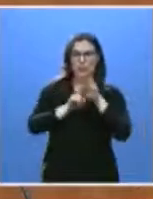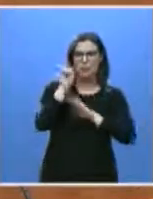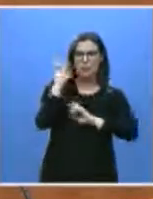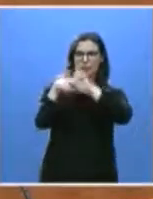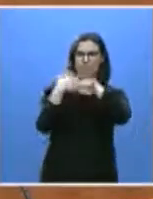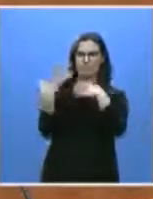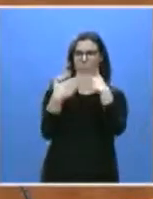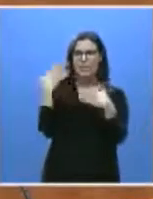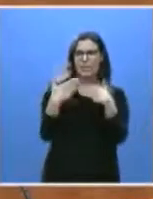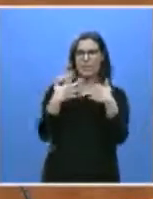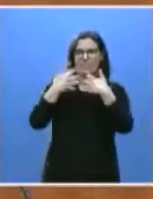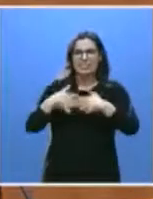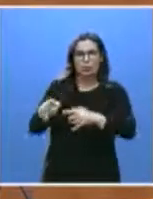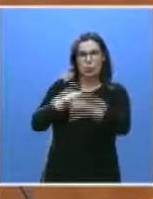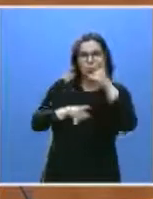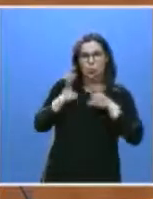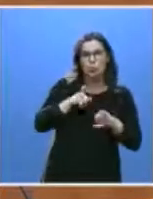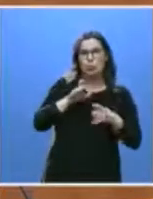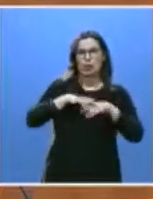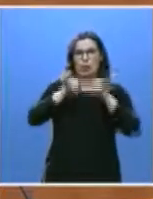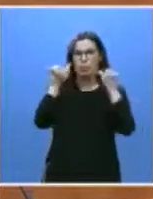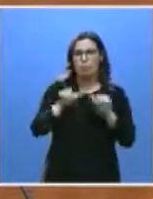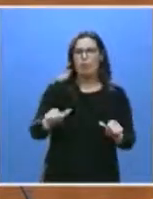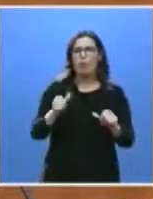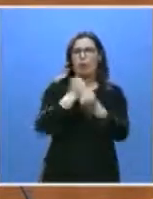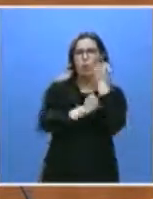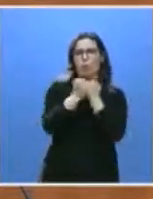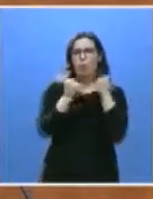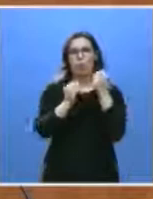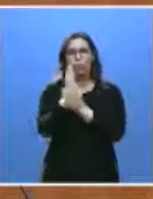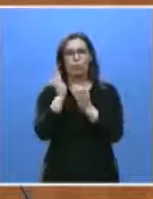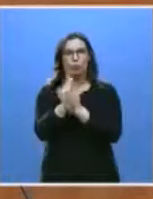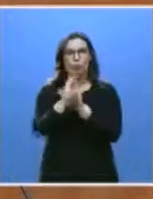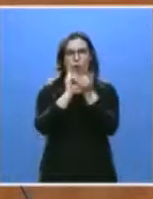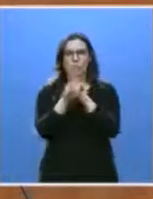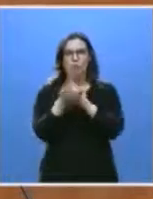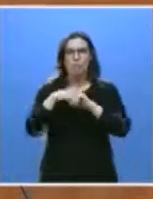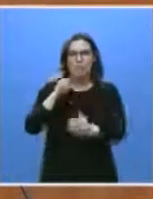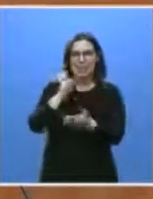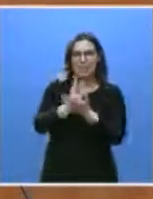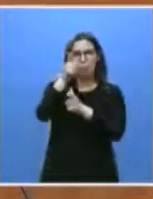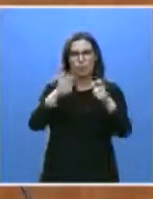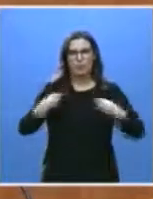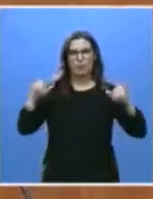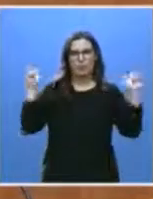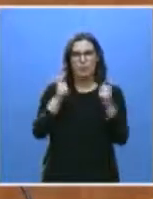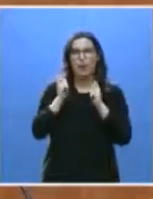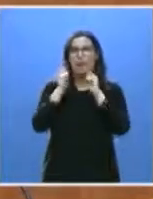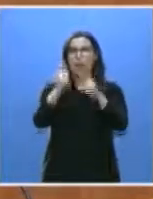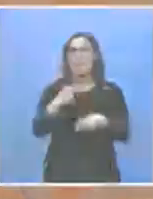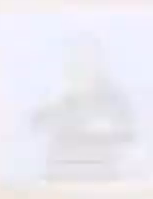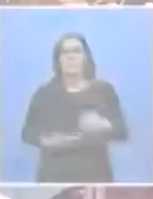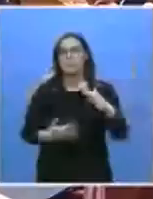reindustrializar, para cambiar nuestro modelo económico y productivo, para hacer frente al reto demográfico, para darle voz por fin a esta tierra vaciada pero